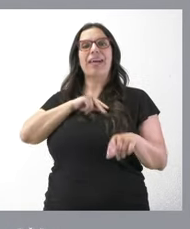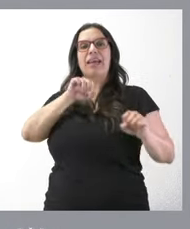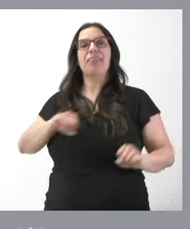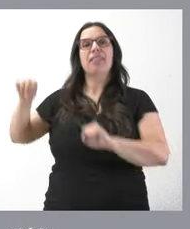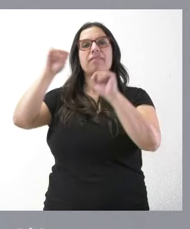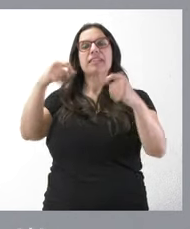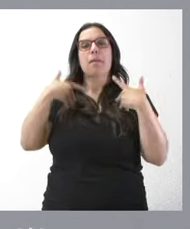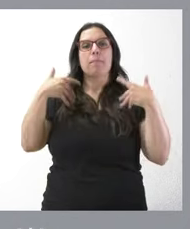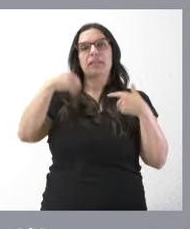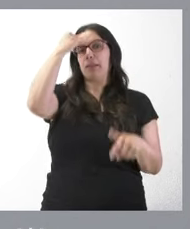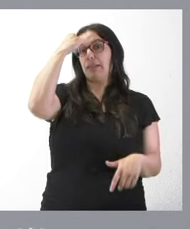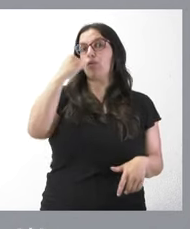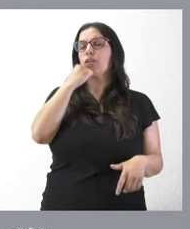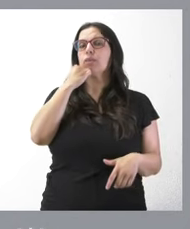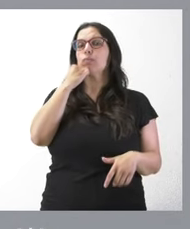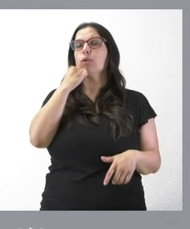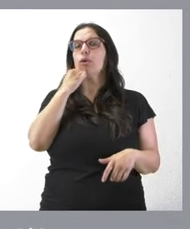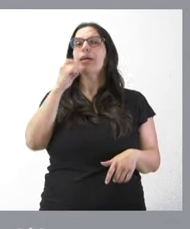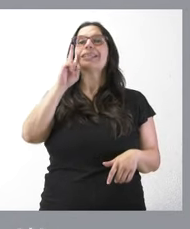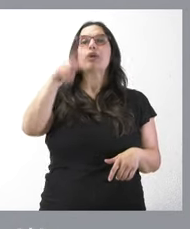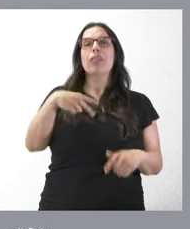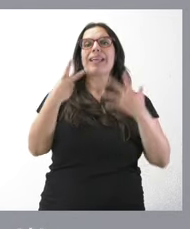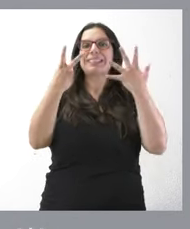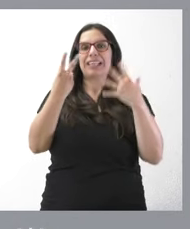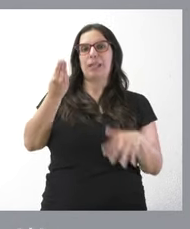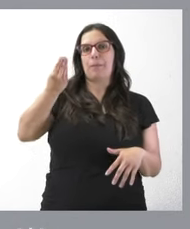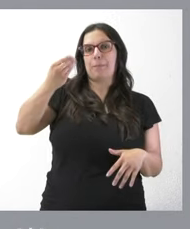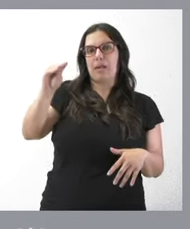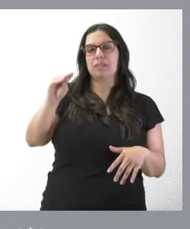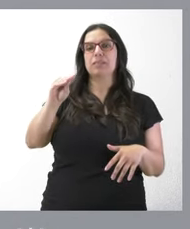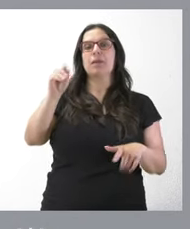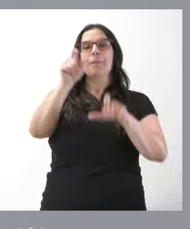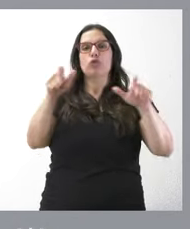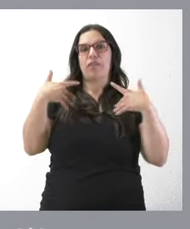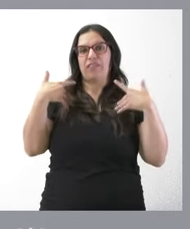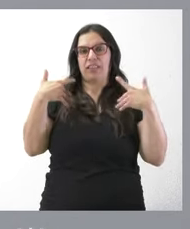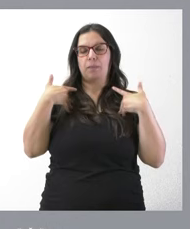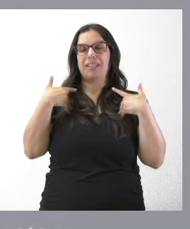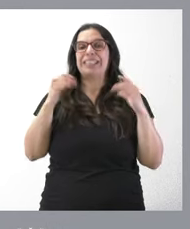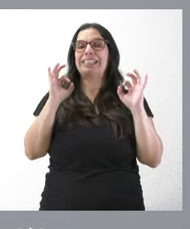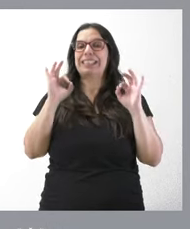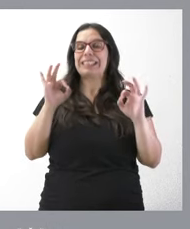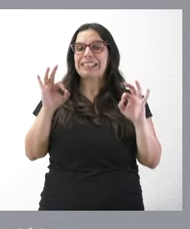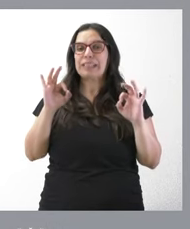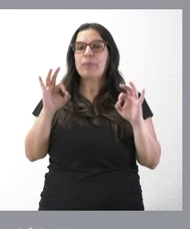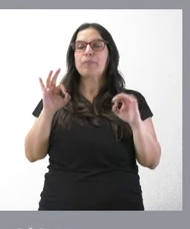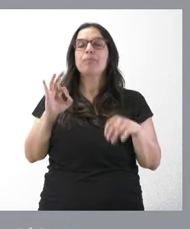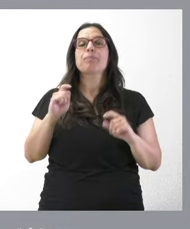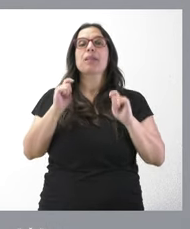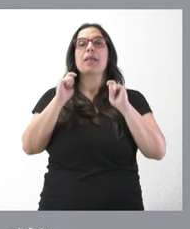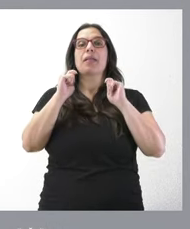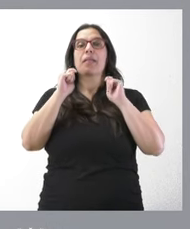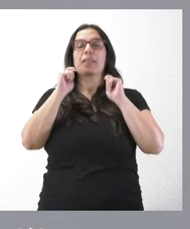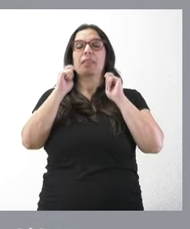terrorismo y se establecen siete nuevos reconocimientos a las víctimas del terrorismo. En concreto, la concesión se